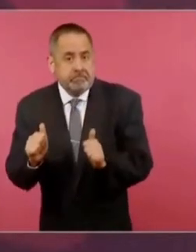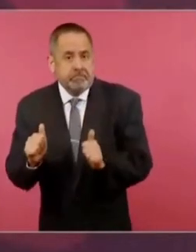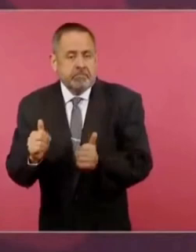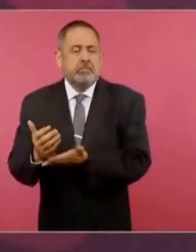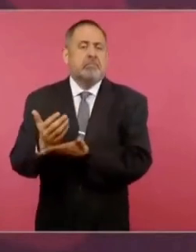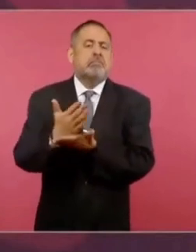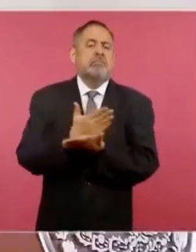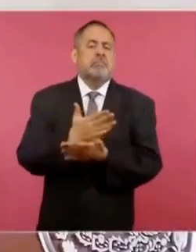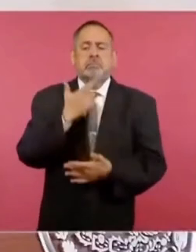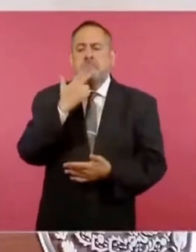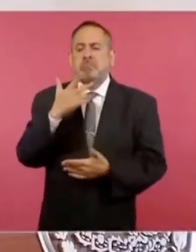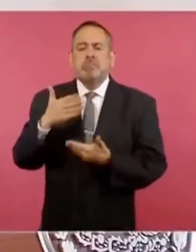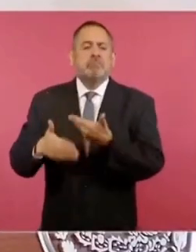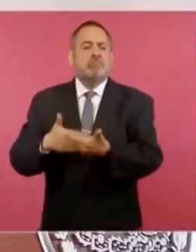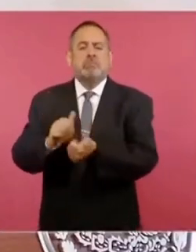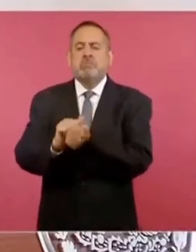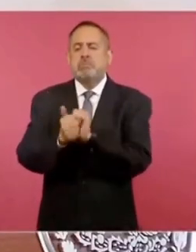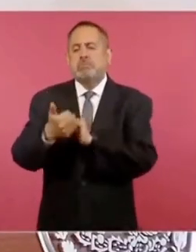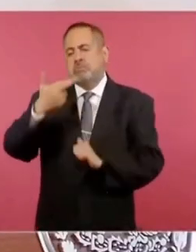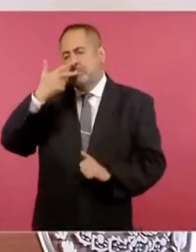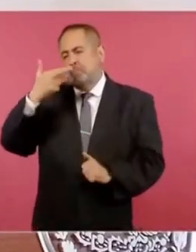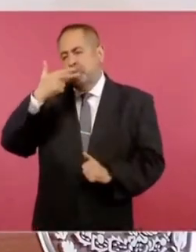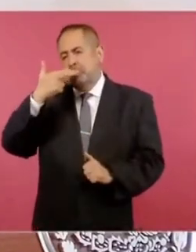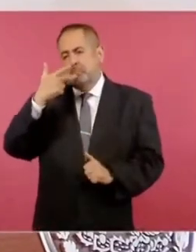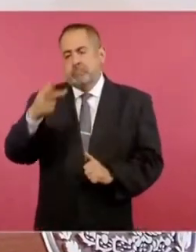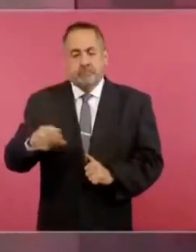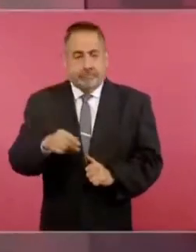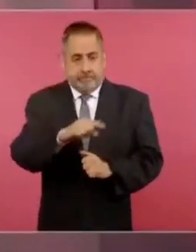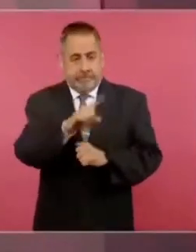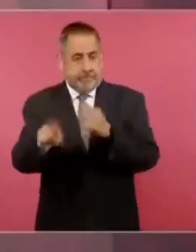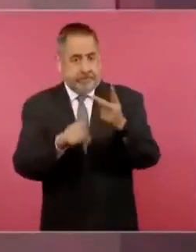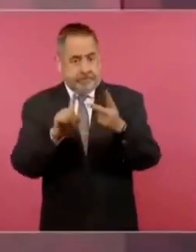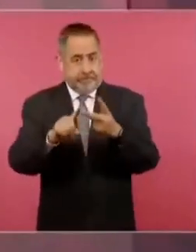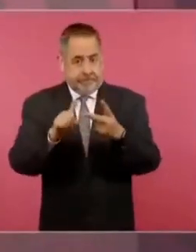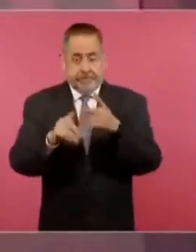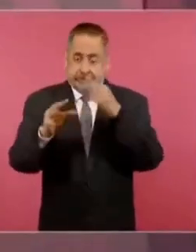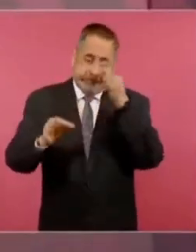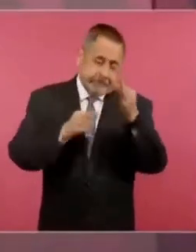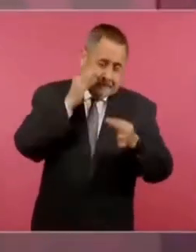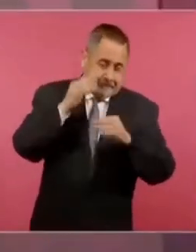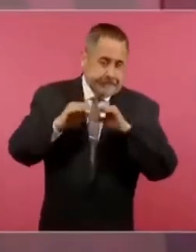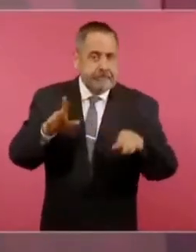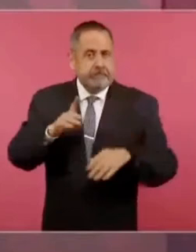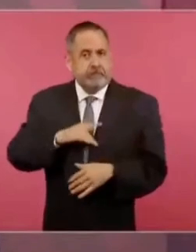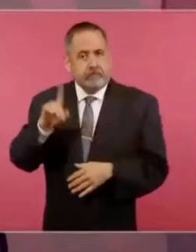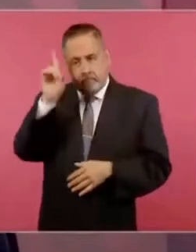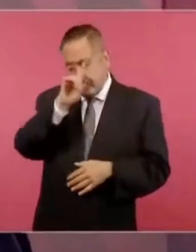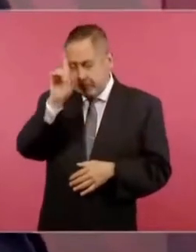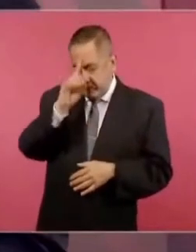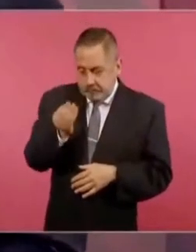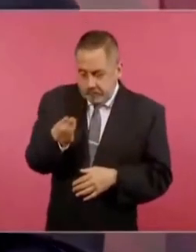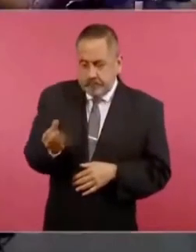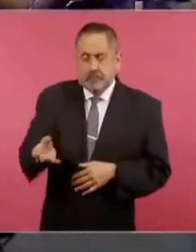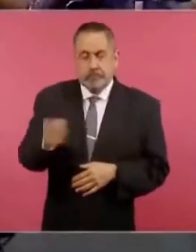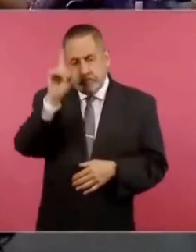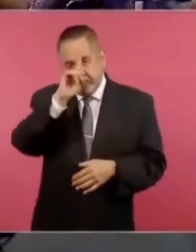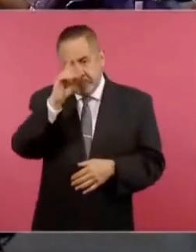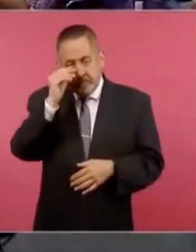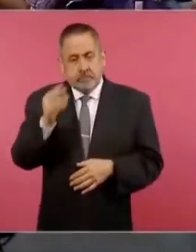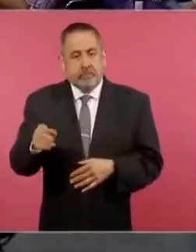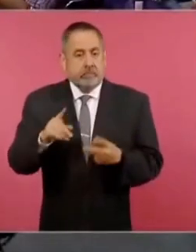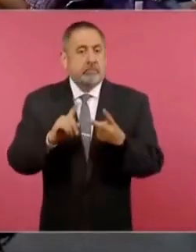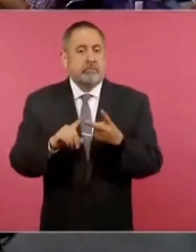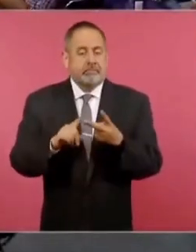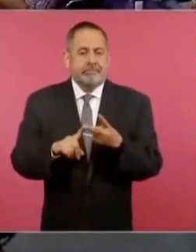problemas. Y la otra campaña, que yo recomendaría también, que nos